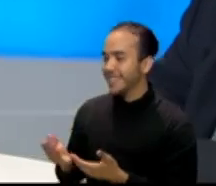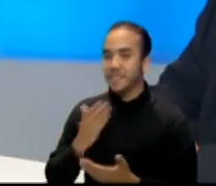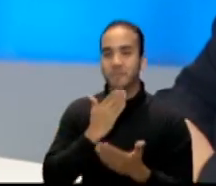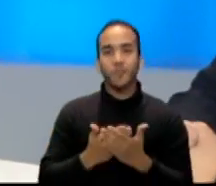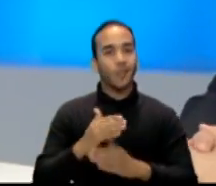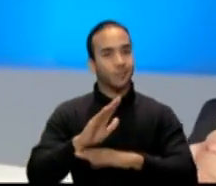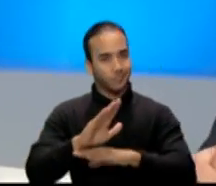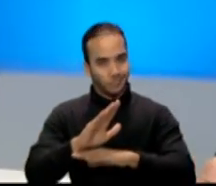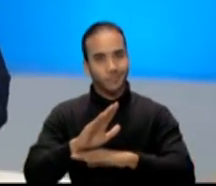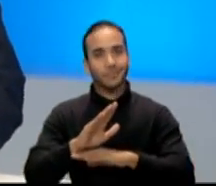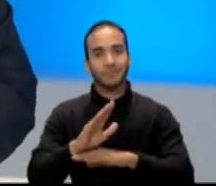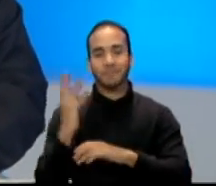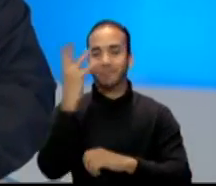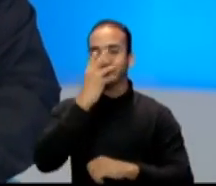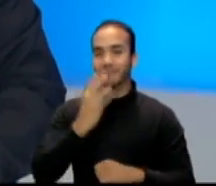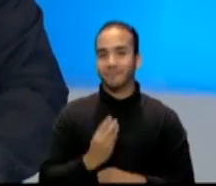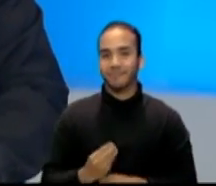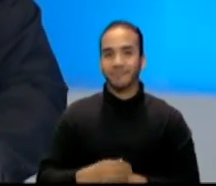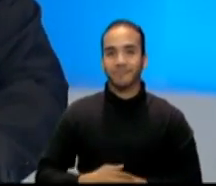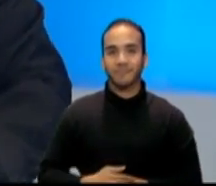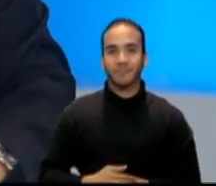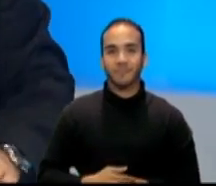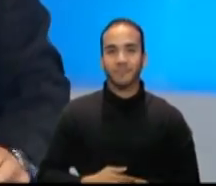Que tengan todos una tarde o día feliz.